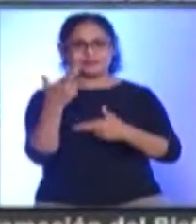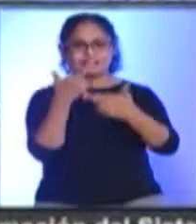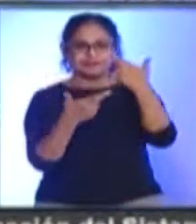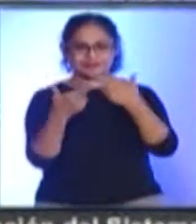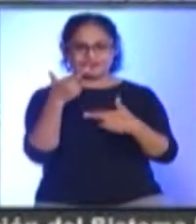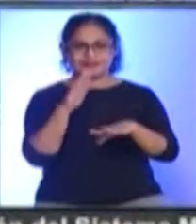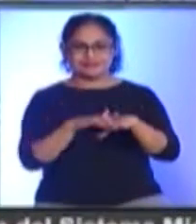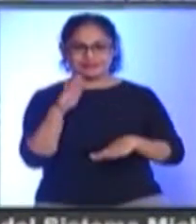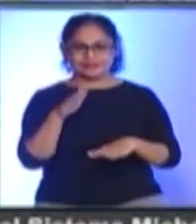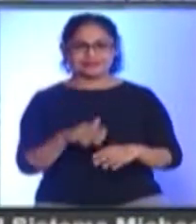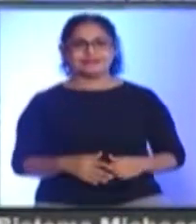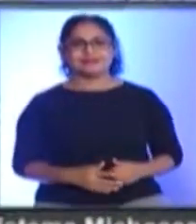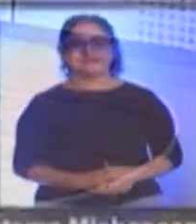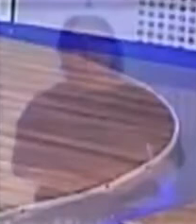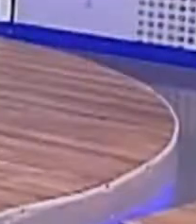Regresamos con más